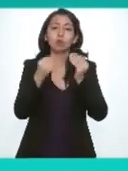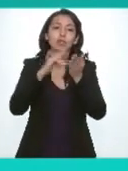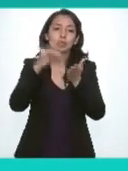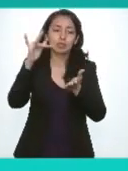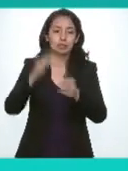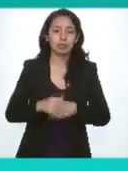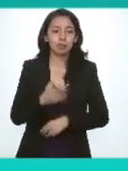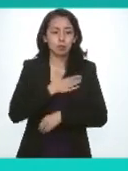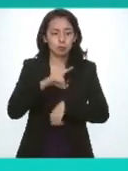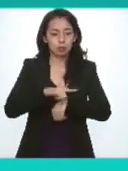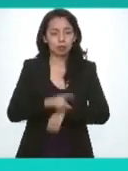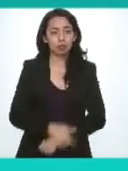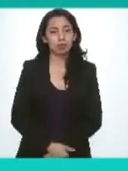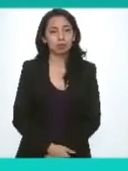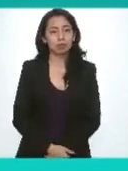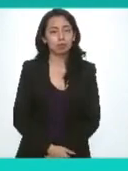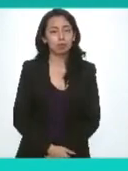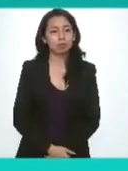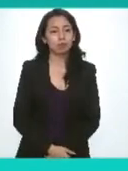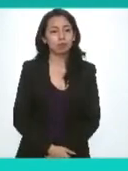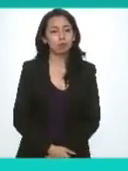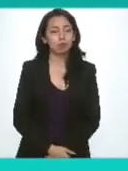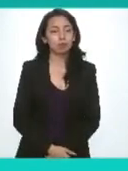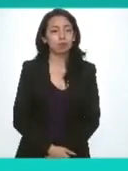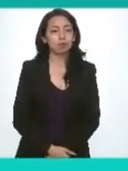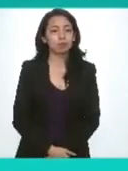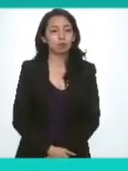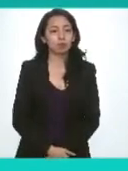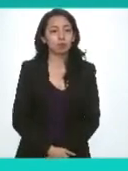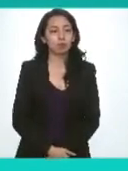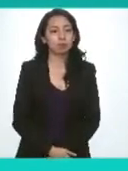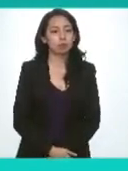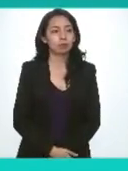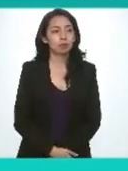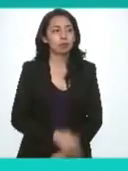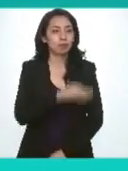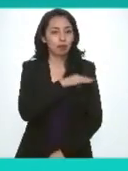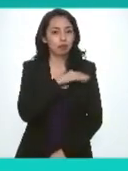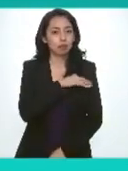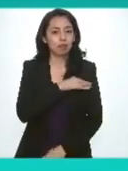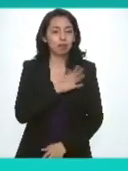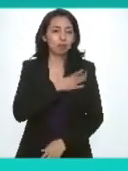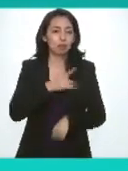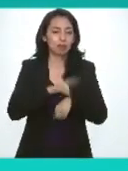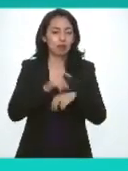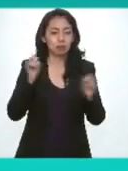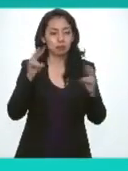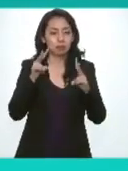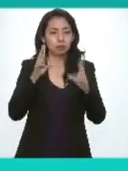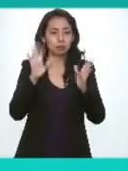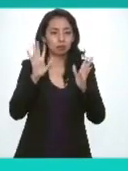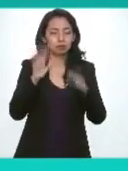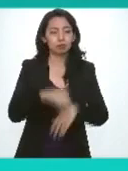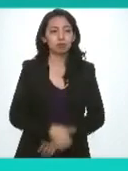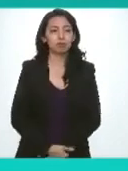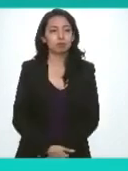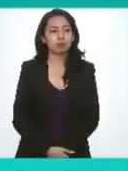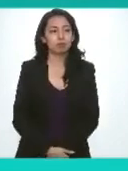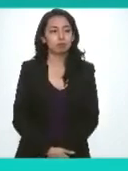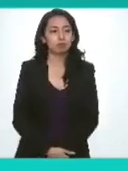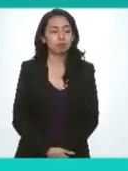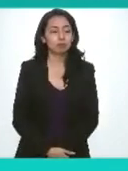y muy buenos días buenos días muchas gracias felicidades buenos días buenas semanas gracias a todos